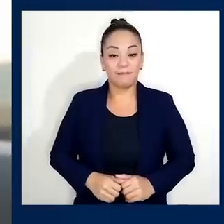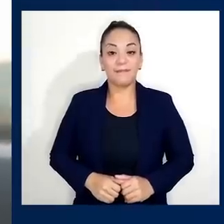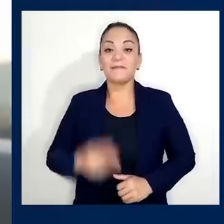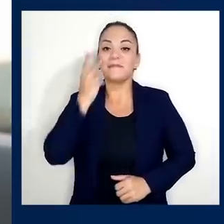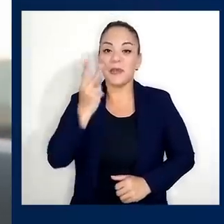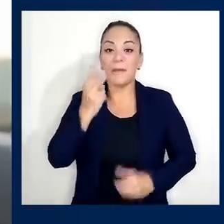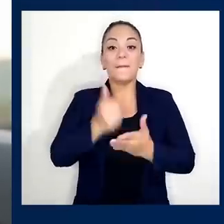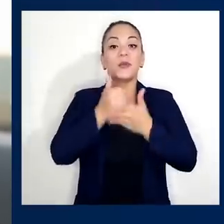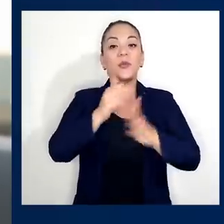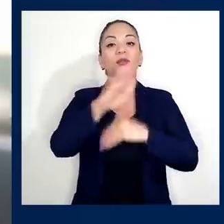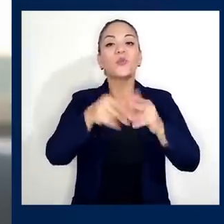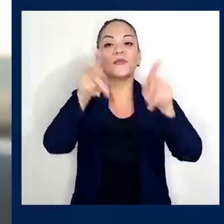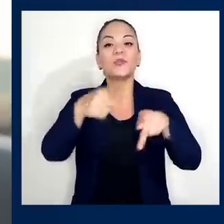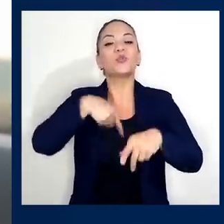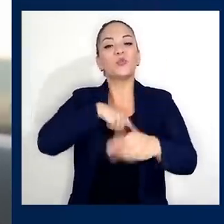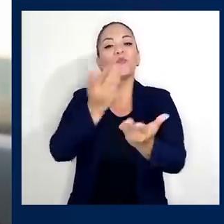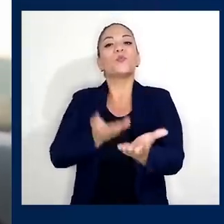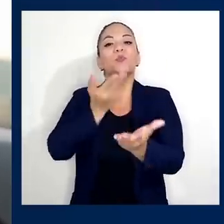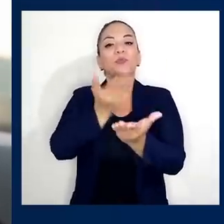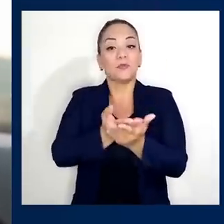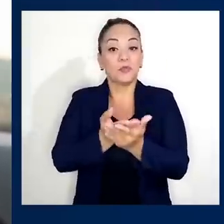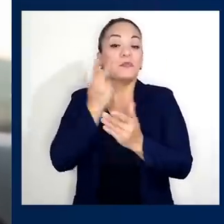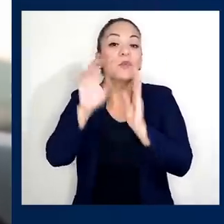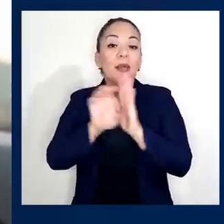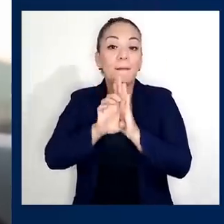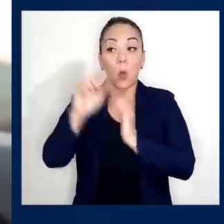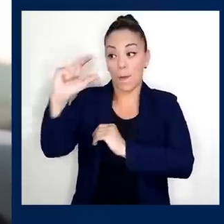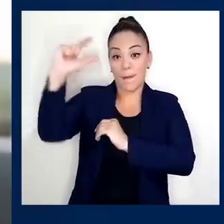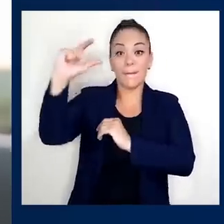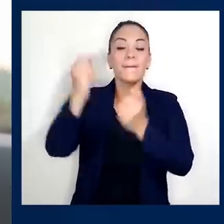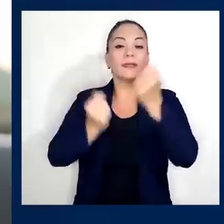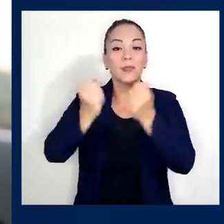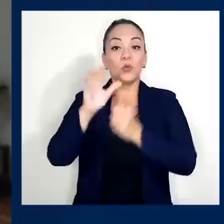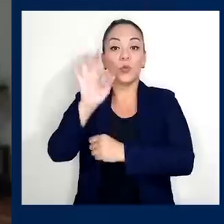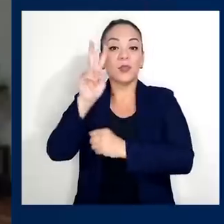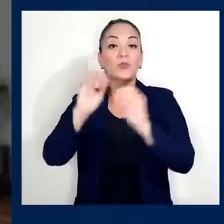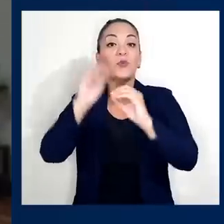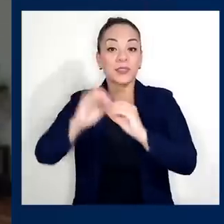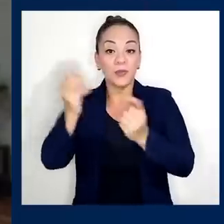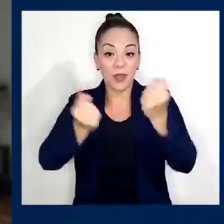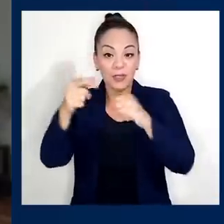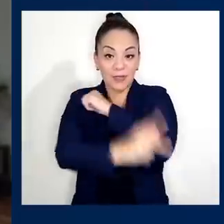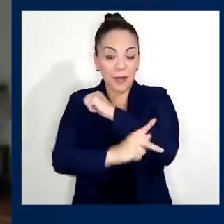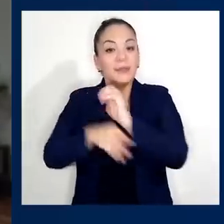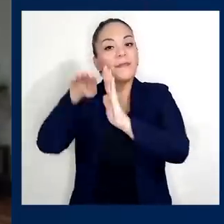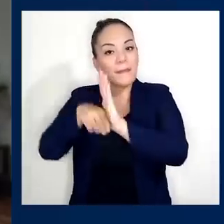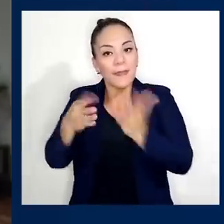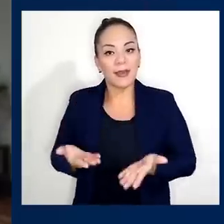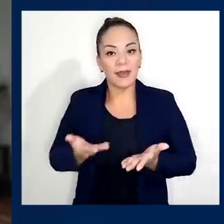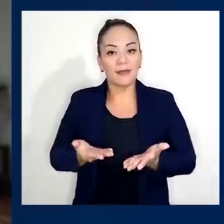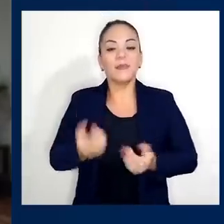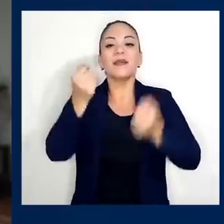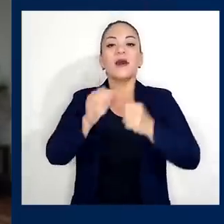ayudar a todos, propusimos rebajarle el marchamo al 92% de los carros de este país, el carro que